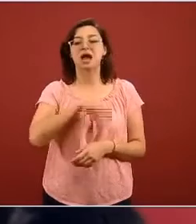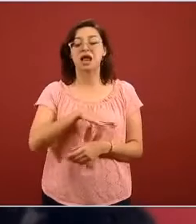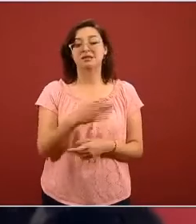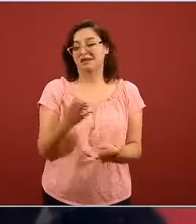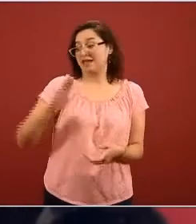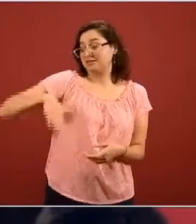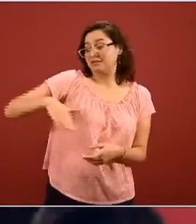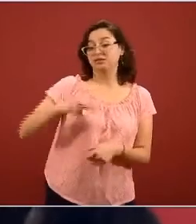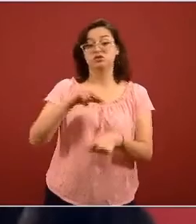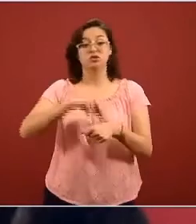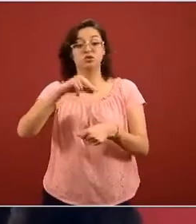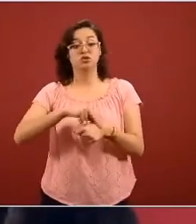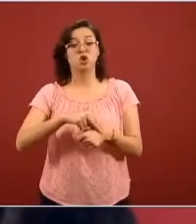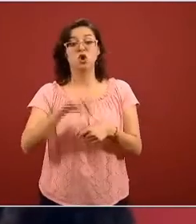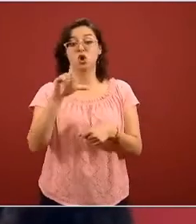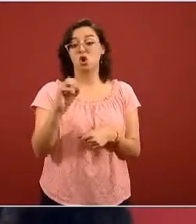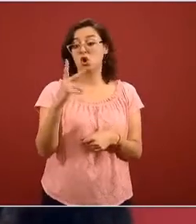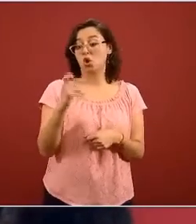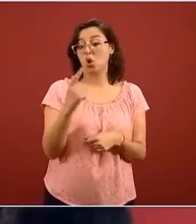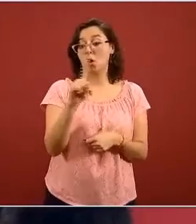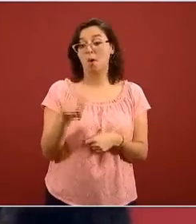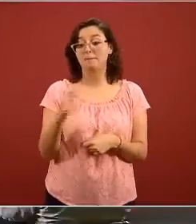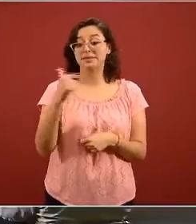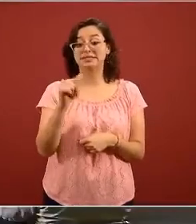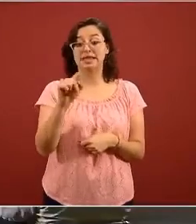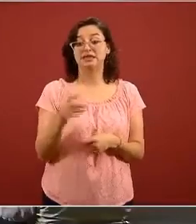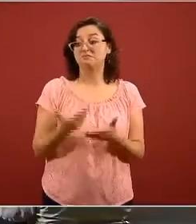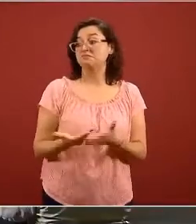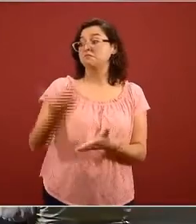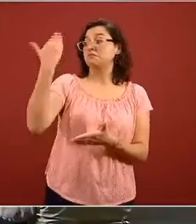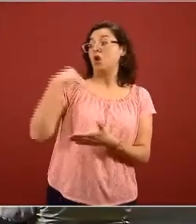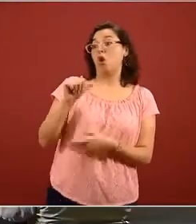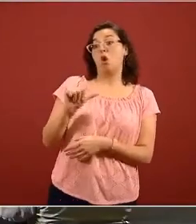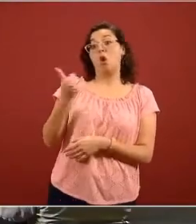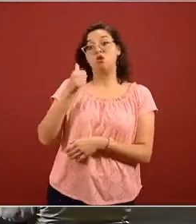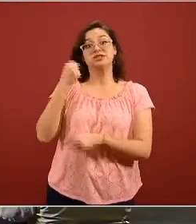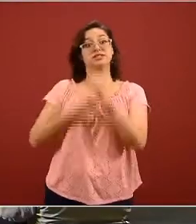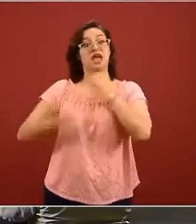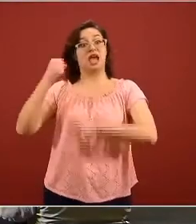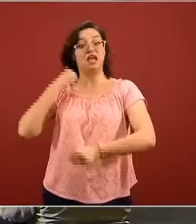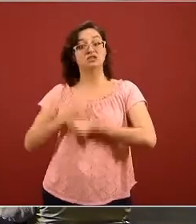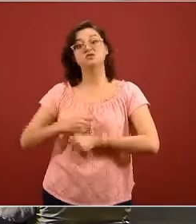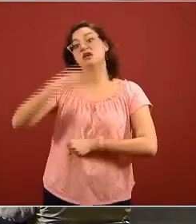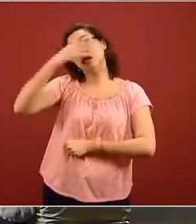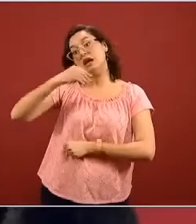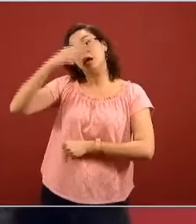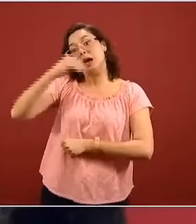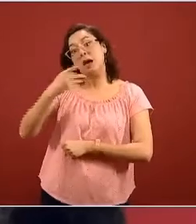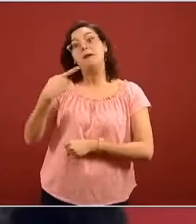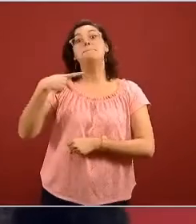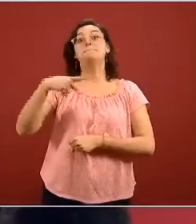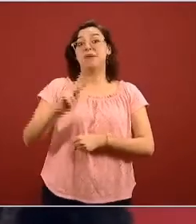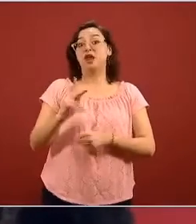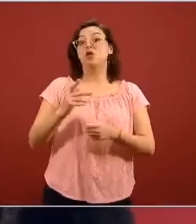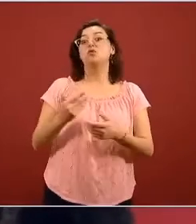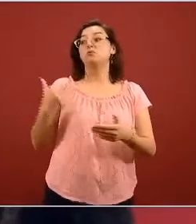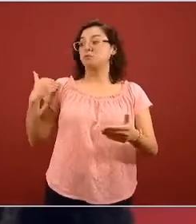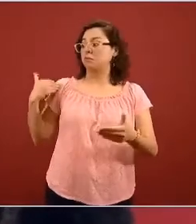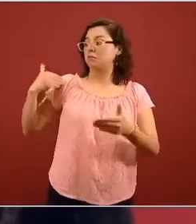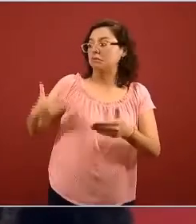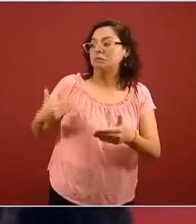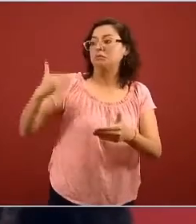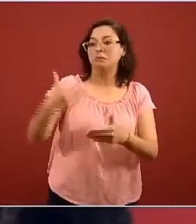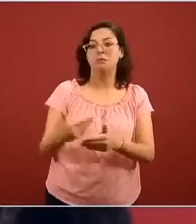recordaba de otra pandemia hace 11 años pero hubo otras hace menos de 11 años